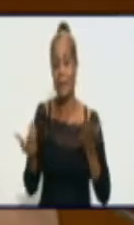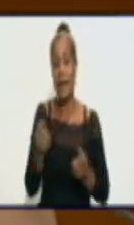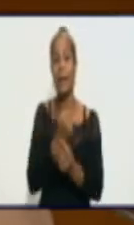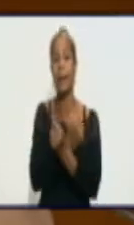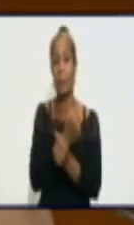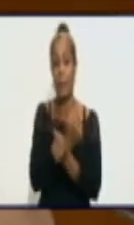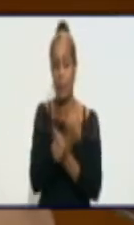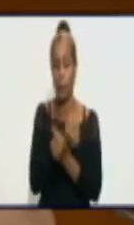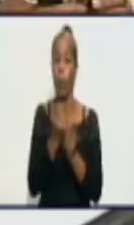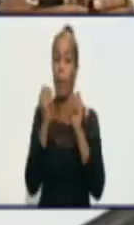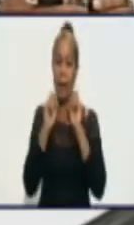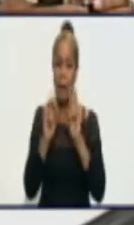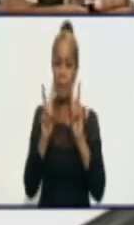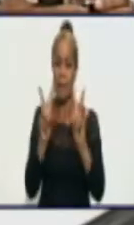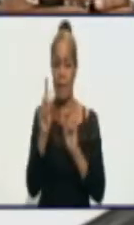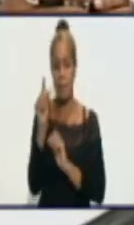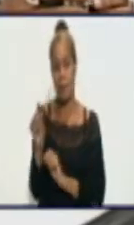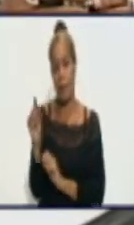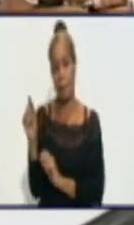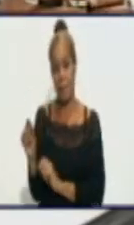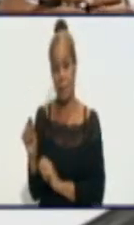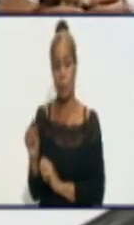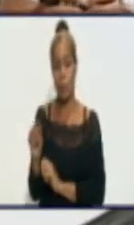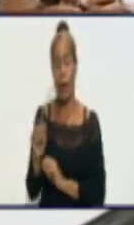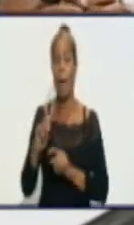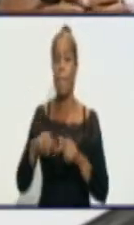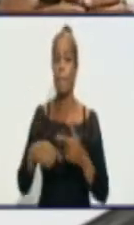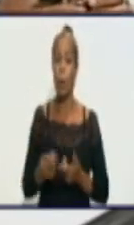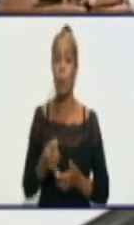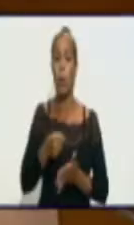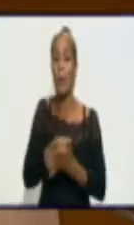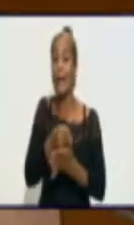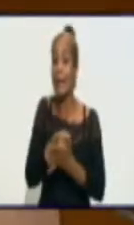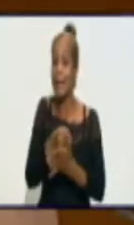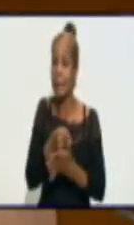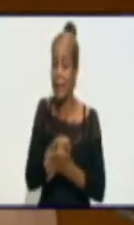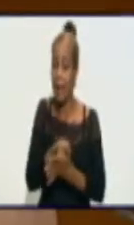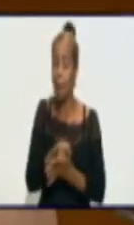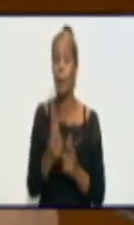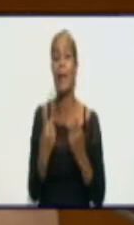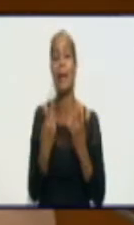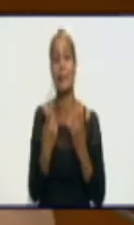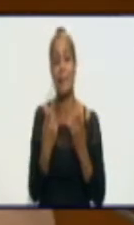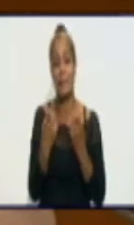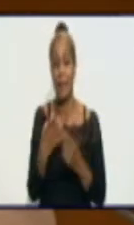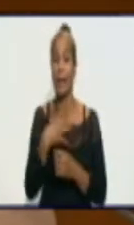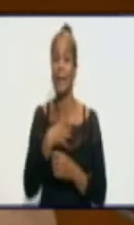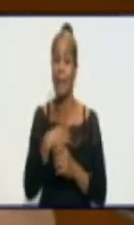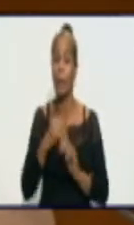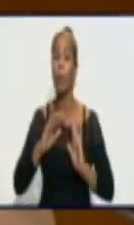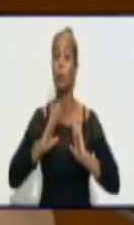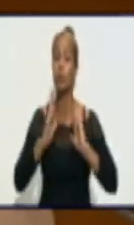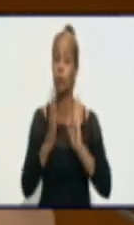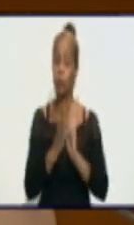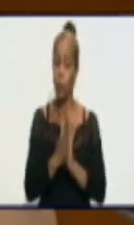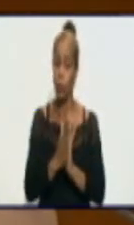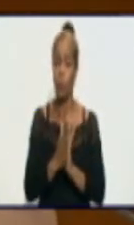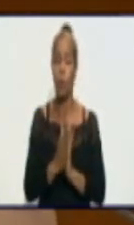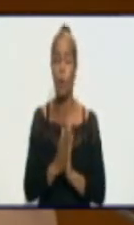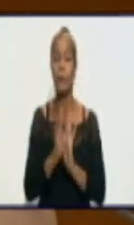pacientes fallecidos, por lo que reiteramos la necesidad que tenemos todos de ser